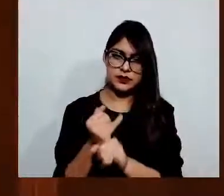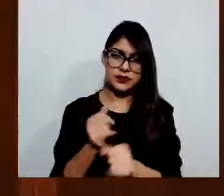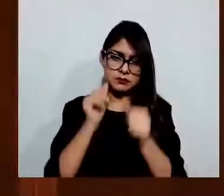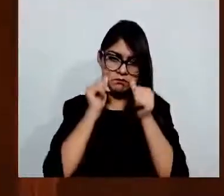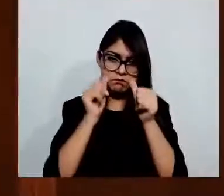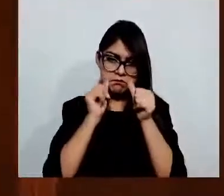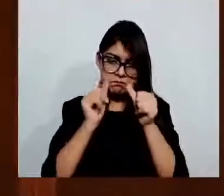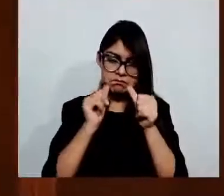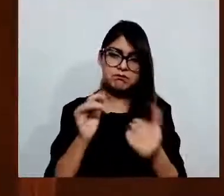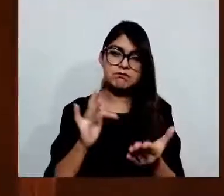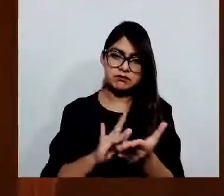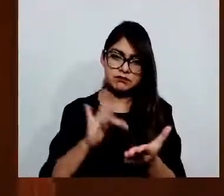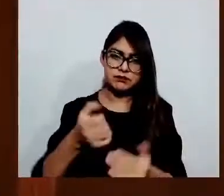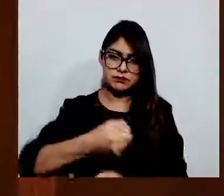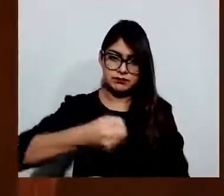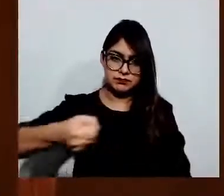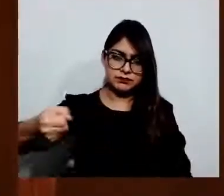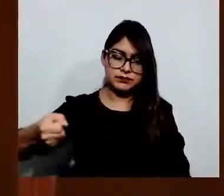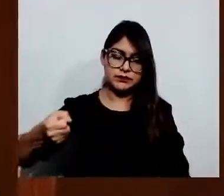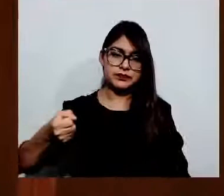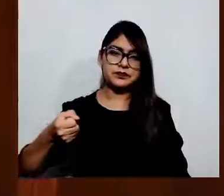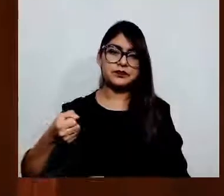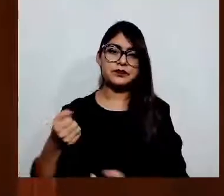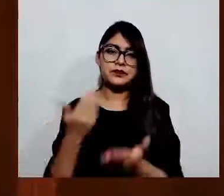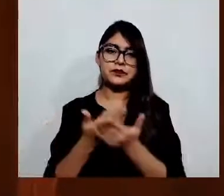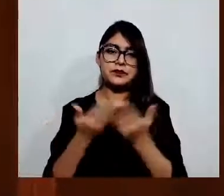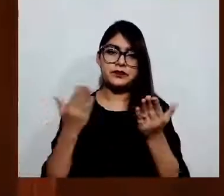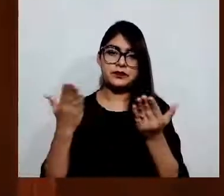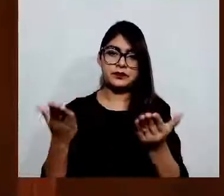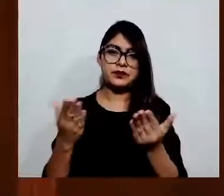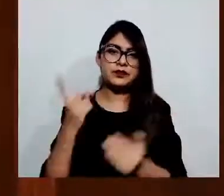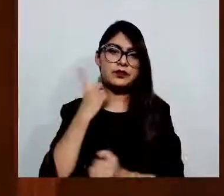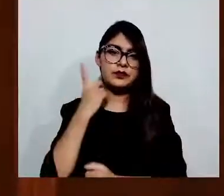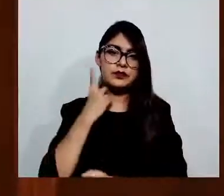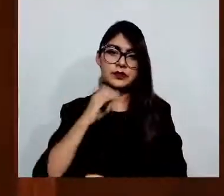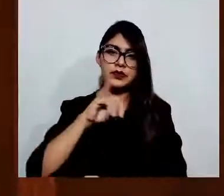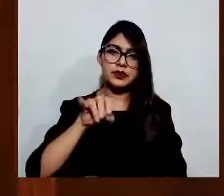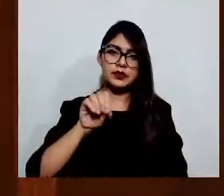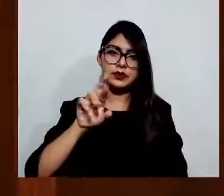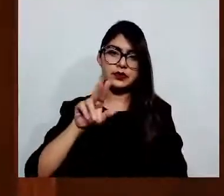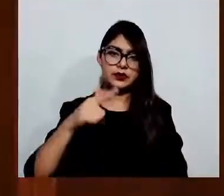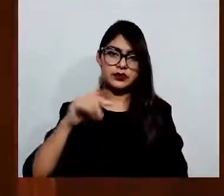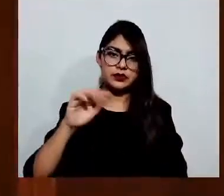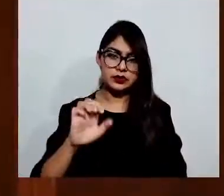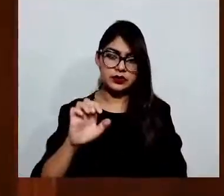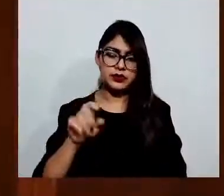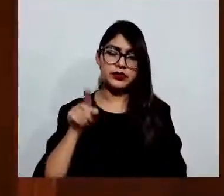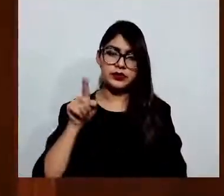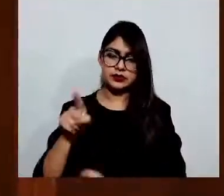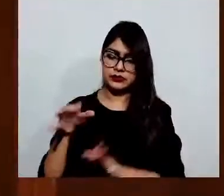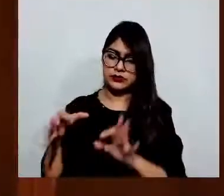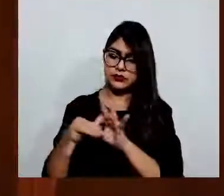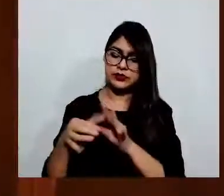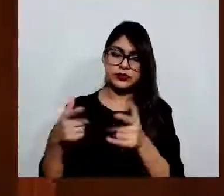Diputado Jorge García Sánchez, integrante del Grupo Parlamentario de Morena, de la